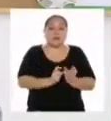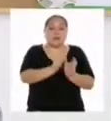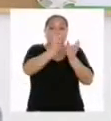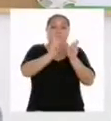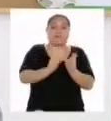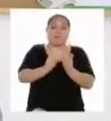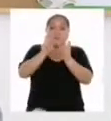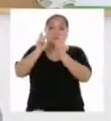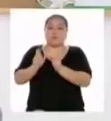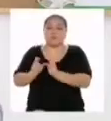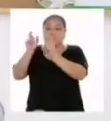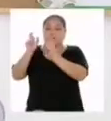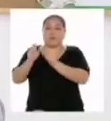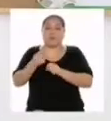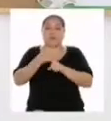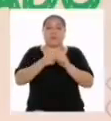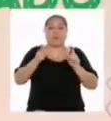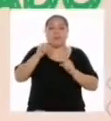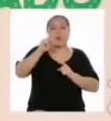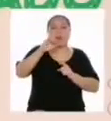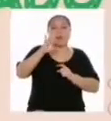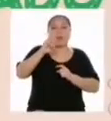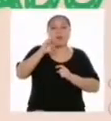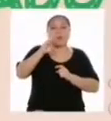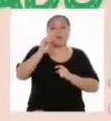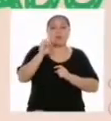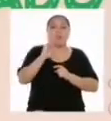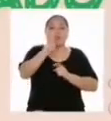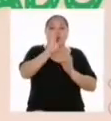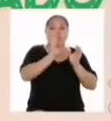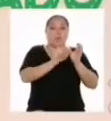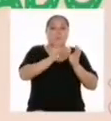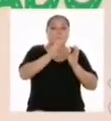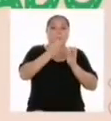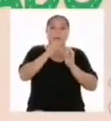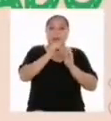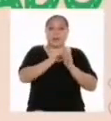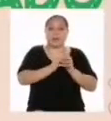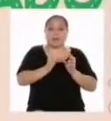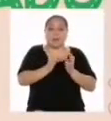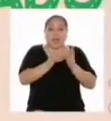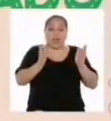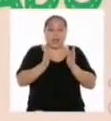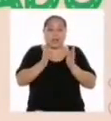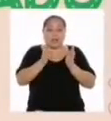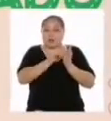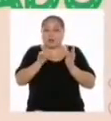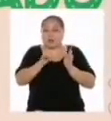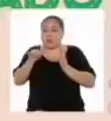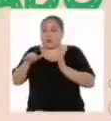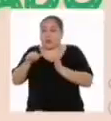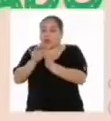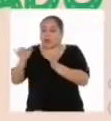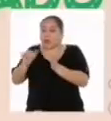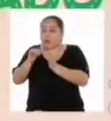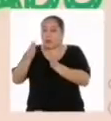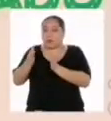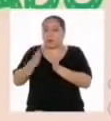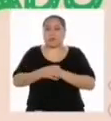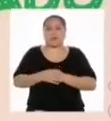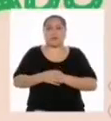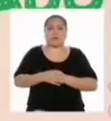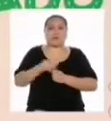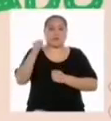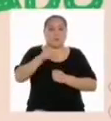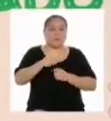mientras que en el gráfico de barras van separadas. Si bien son diferentes, podemos usar cada tipo de gráficos de acuerdo al objetivo del